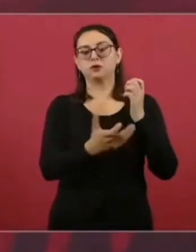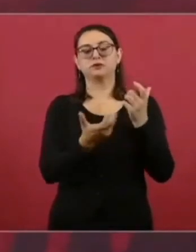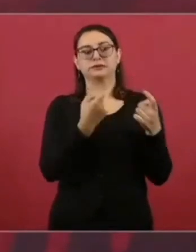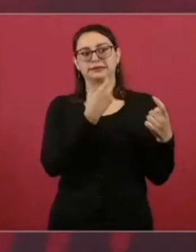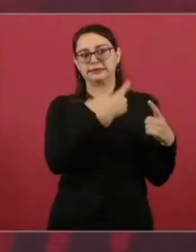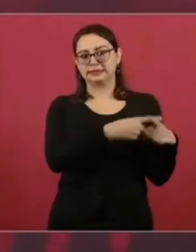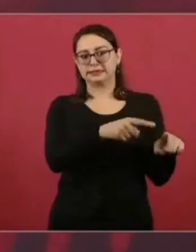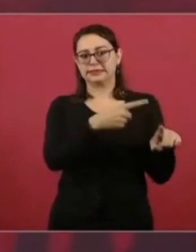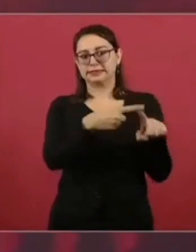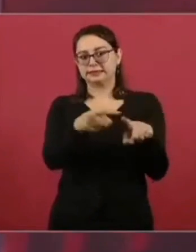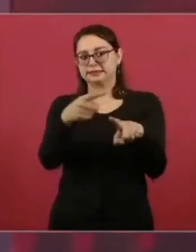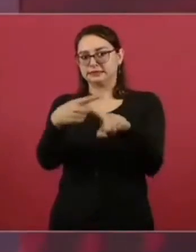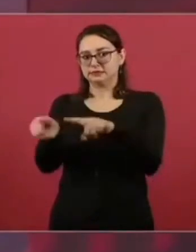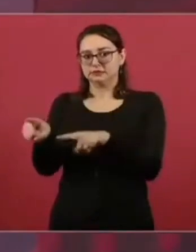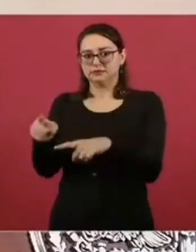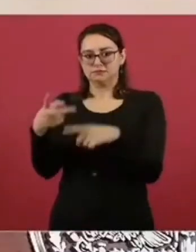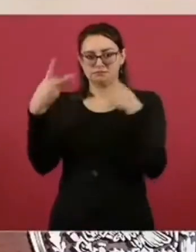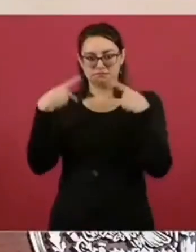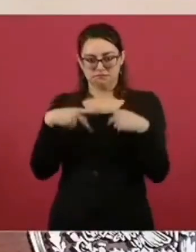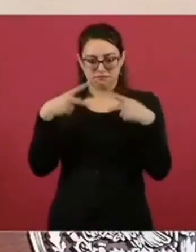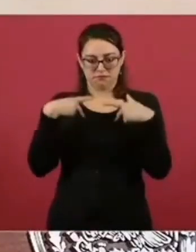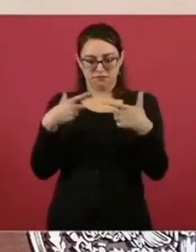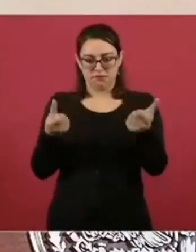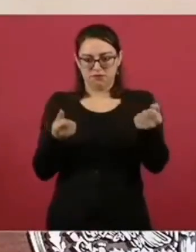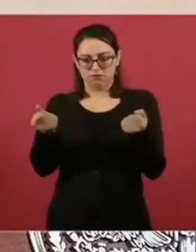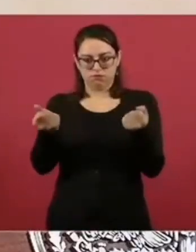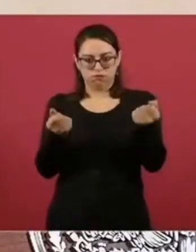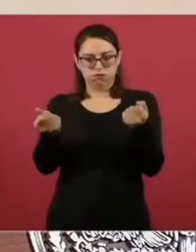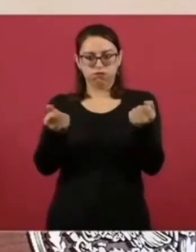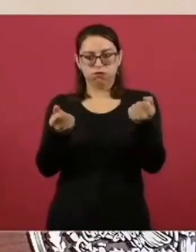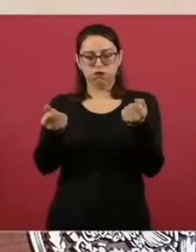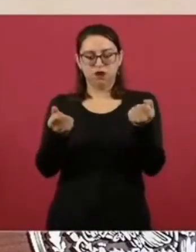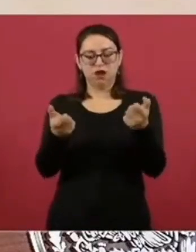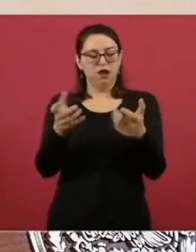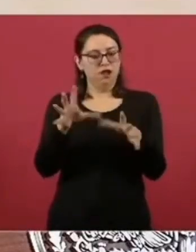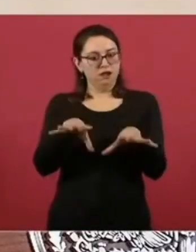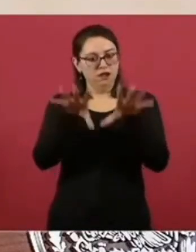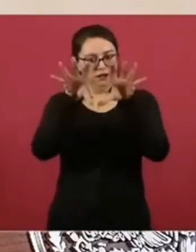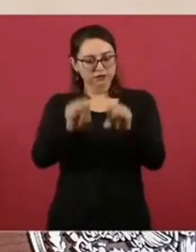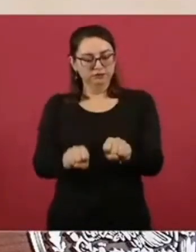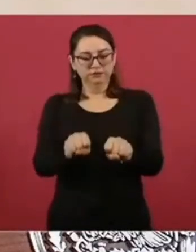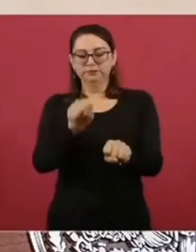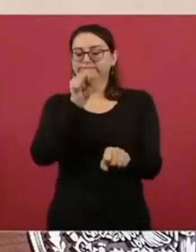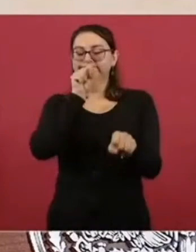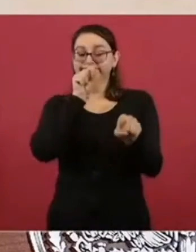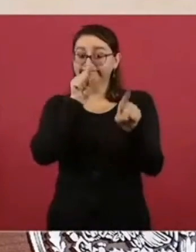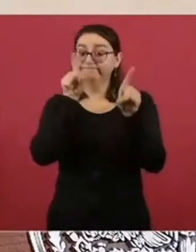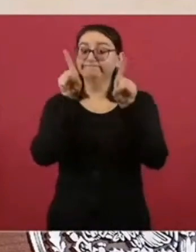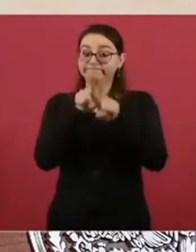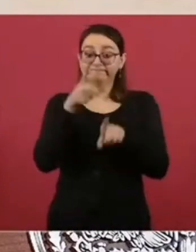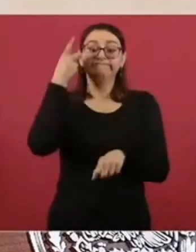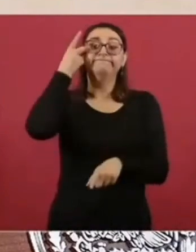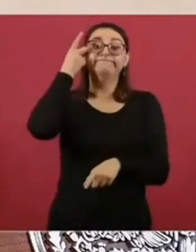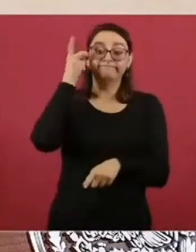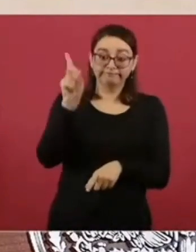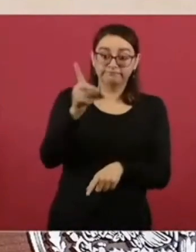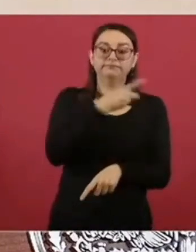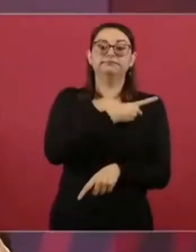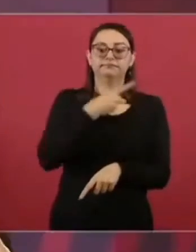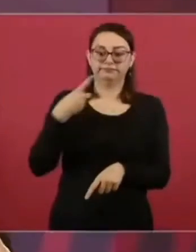Entonces, no es nada más el chofer, no, los dueños.